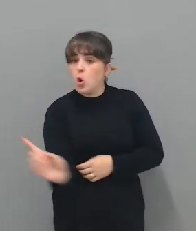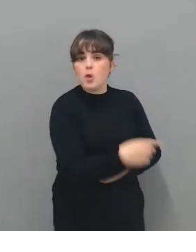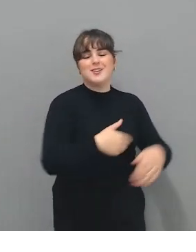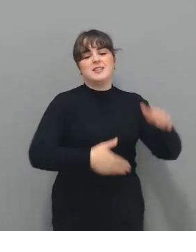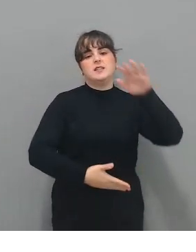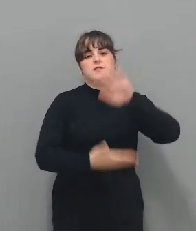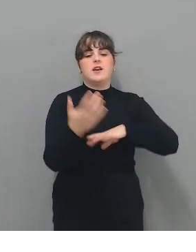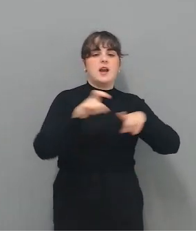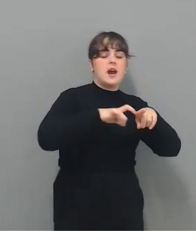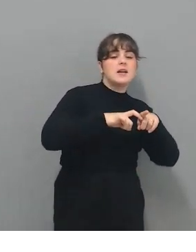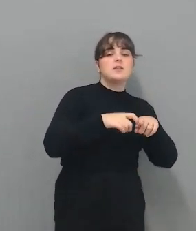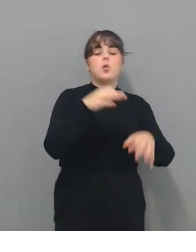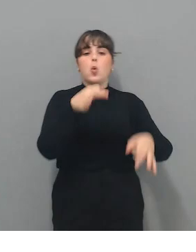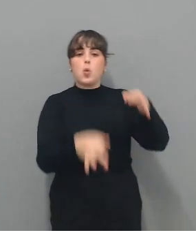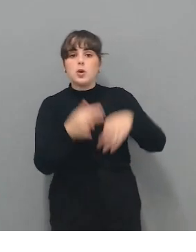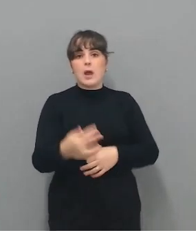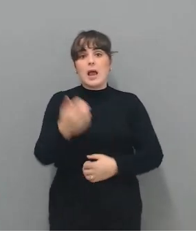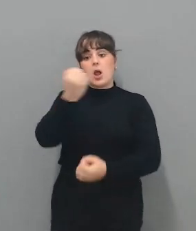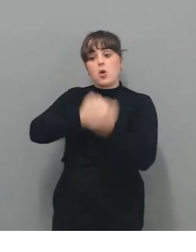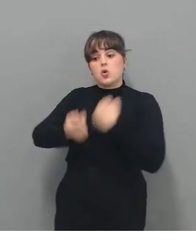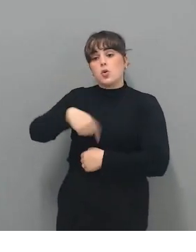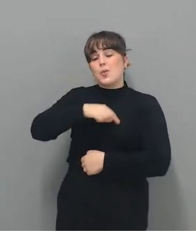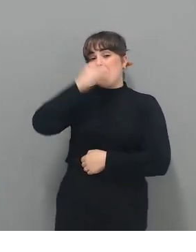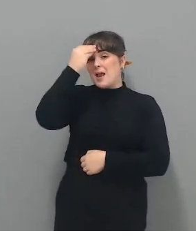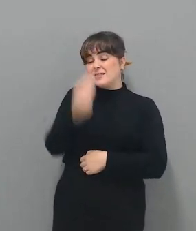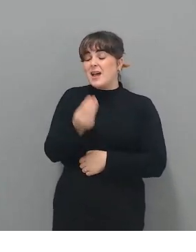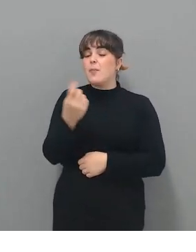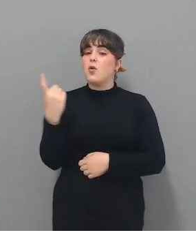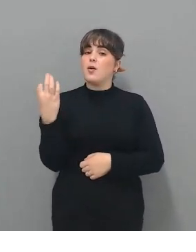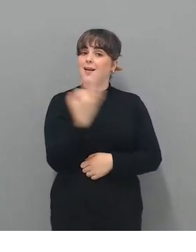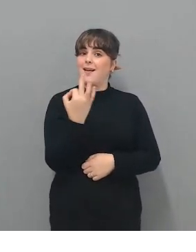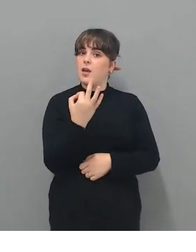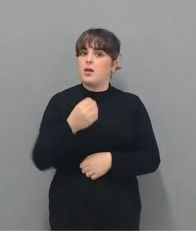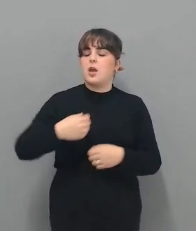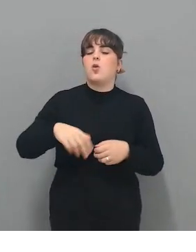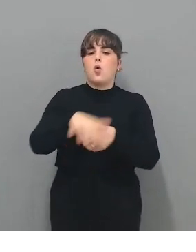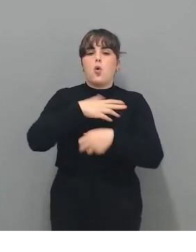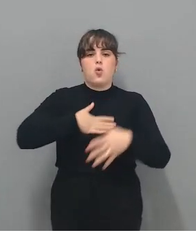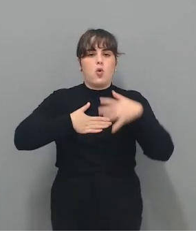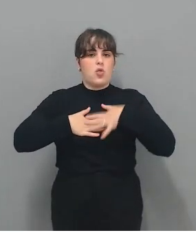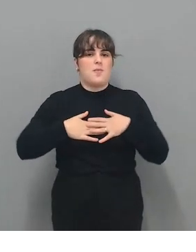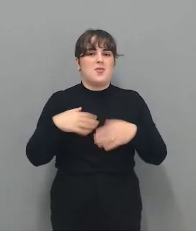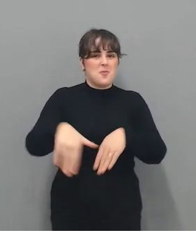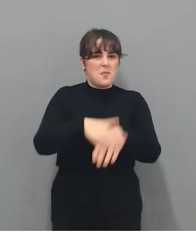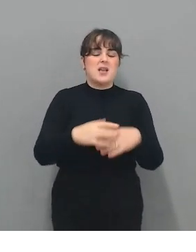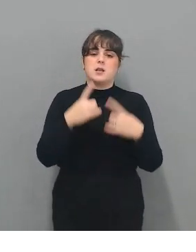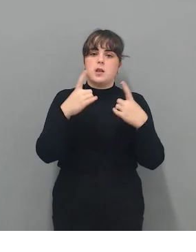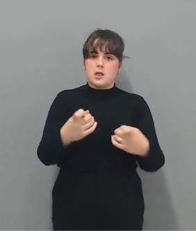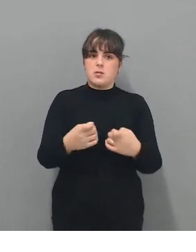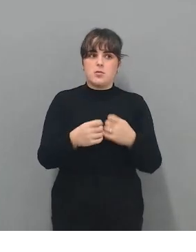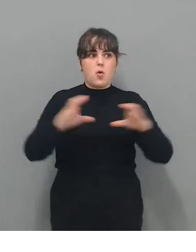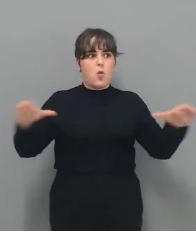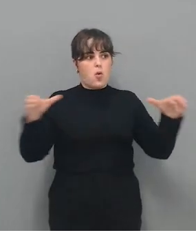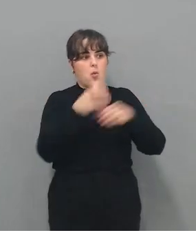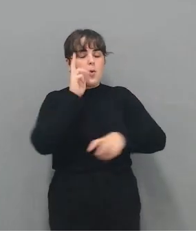económicos que creemos que es necesario que la sociedad tenga esos conocimientos básicos. ¿Quién es el equipo visible? No